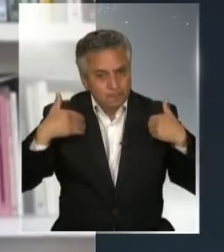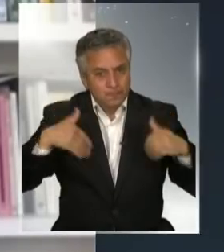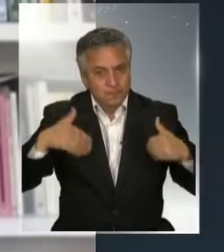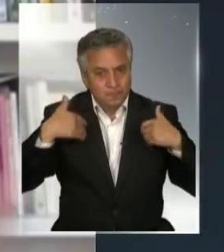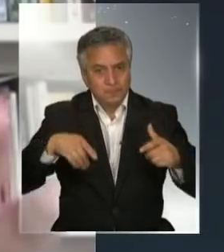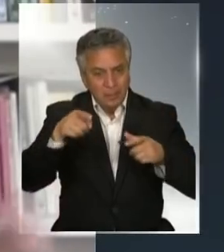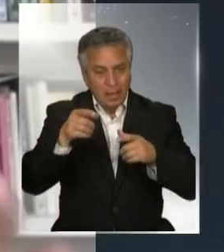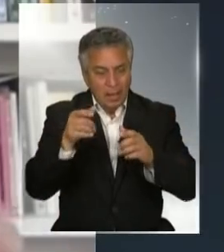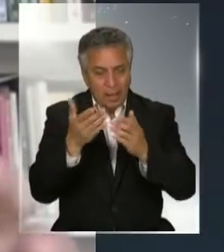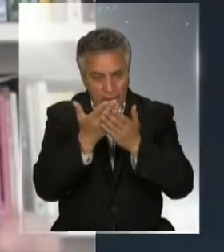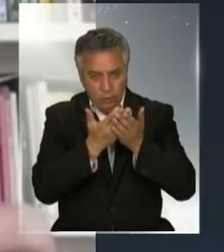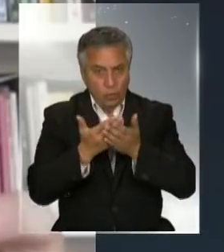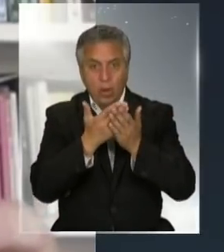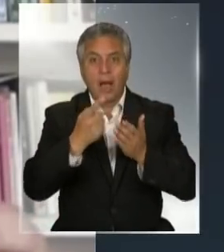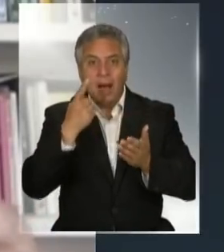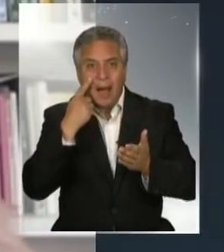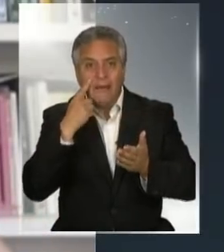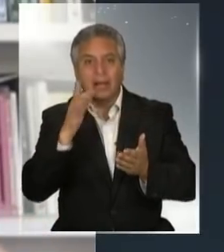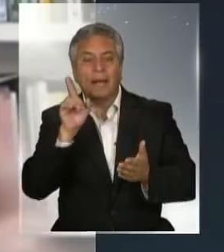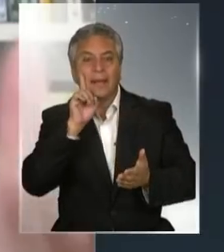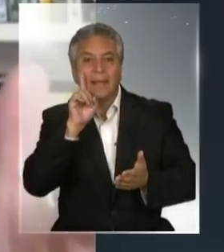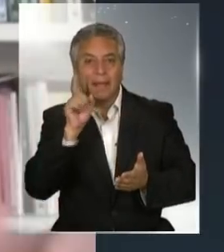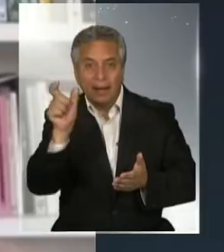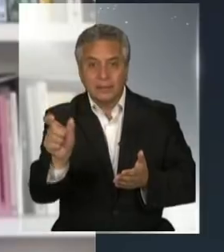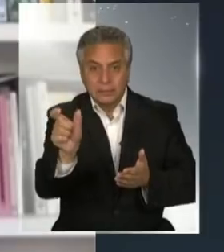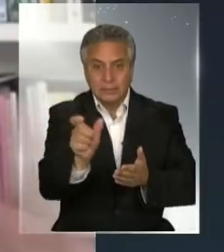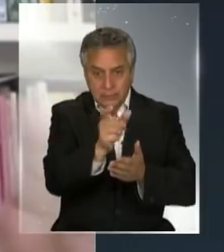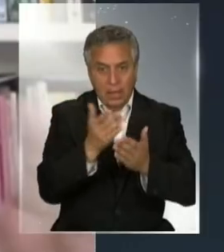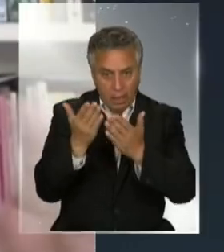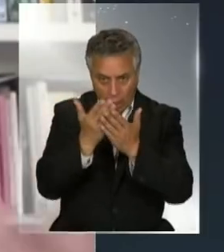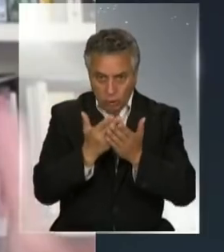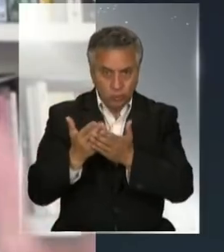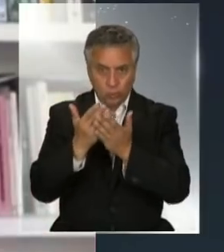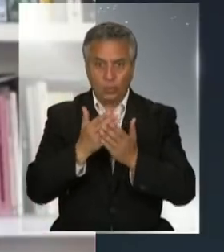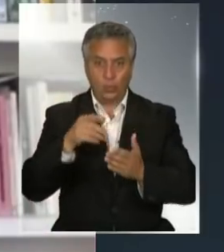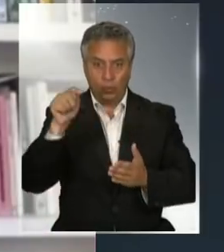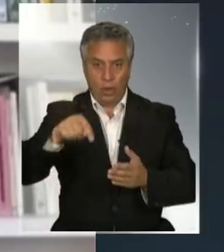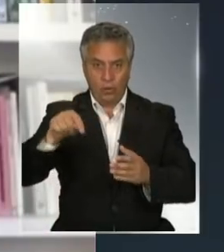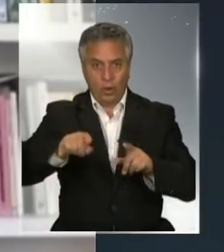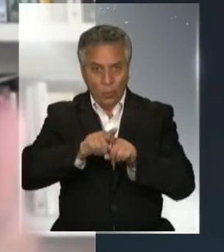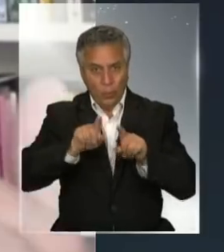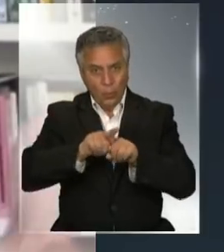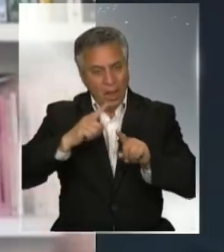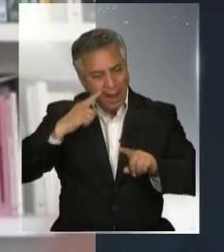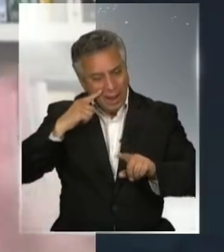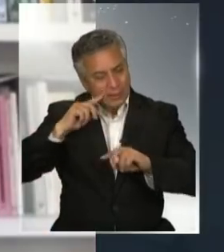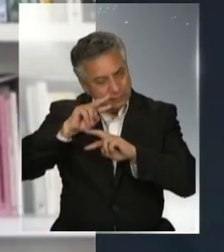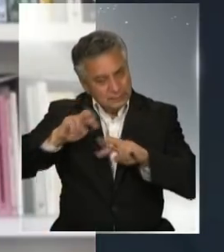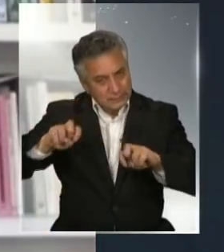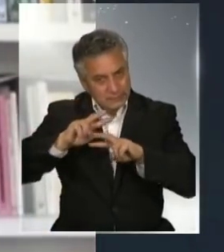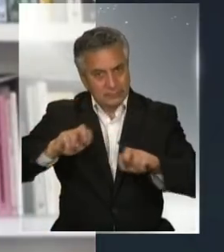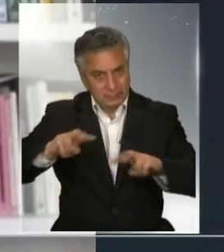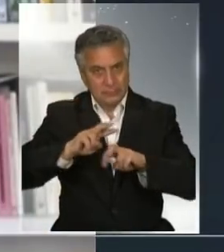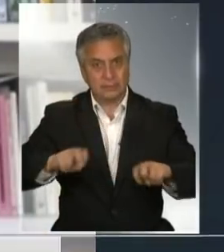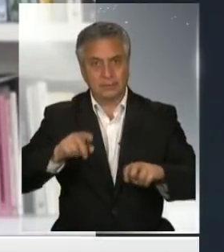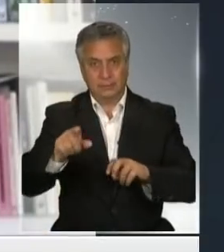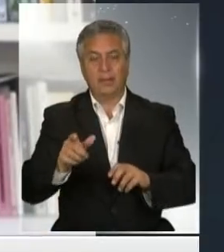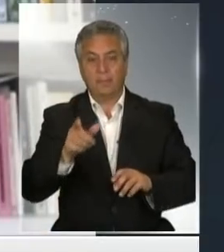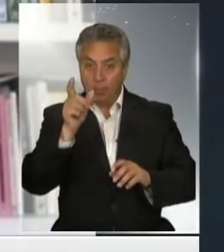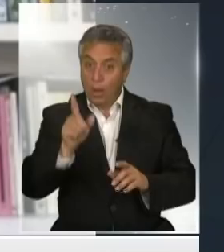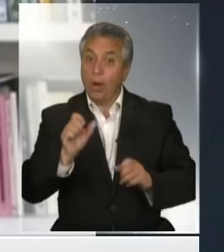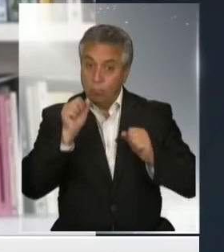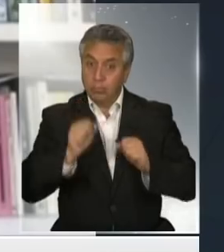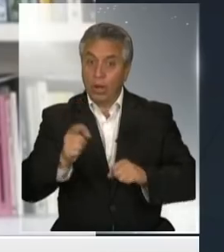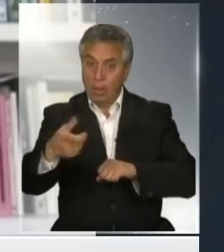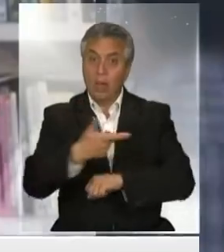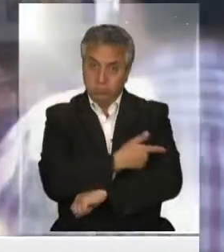Dependiendo de qué población también se estudie en las fases de ensayos clínicos, eso también abre la oportunidad de vacunar